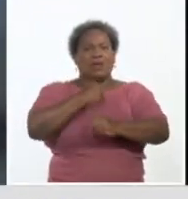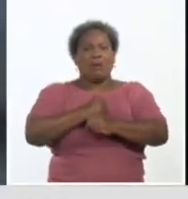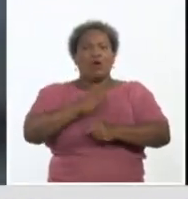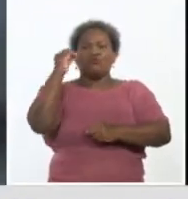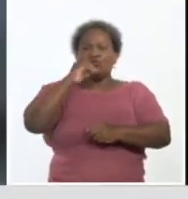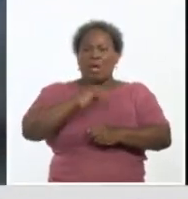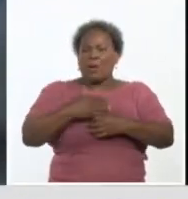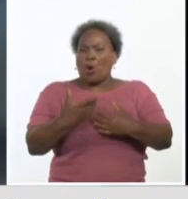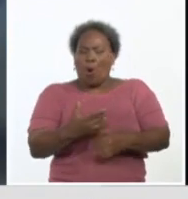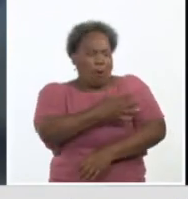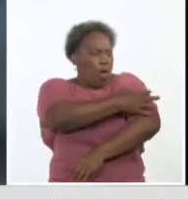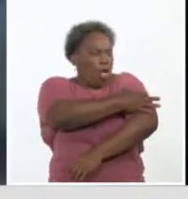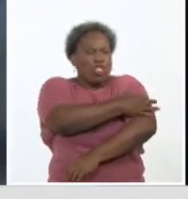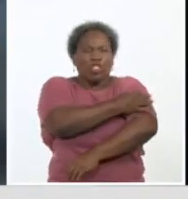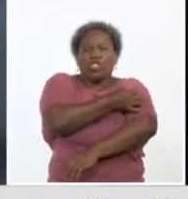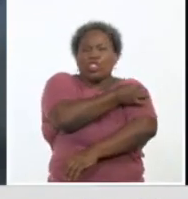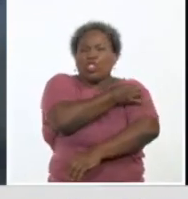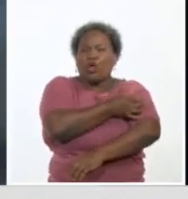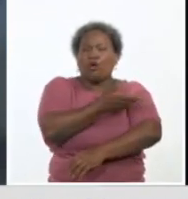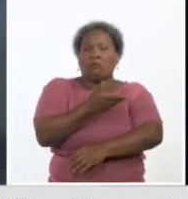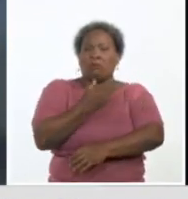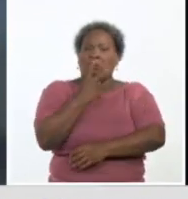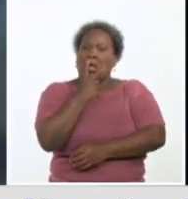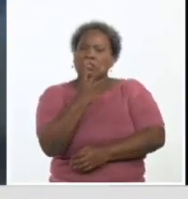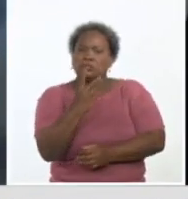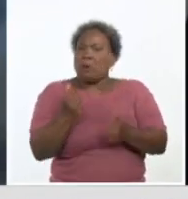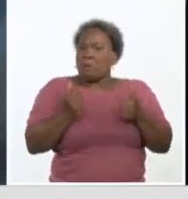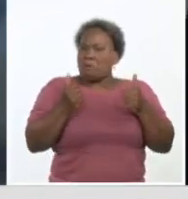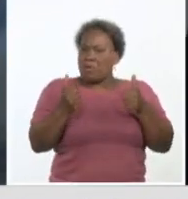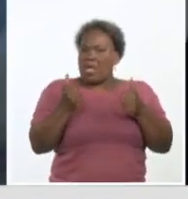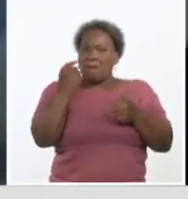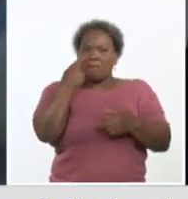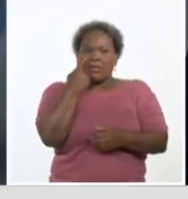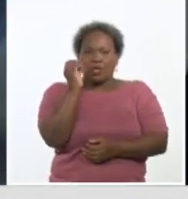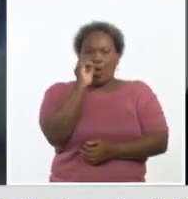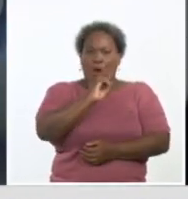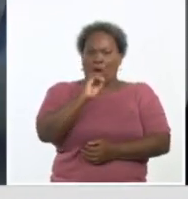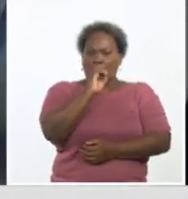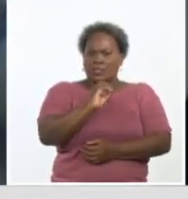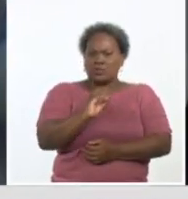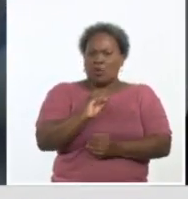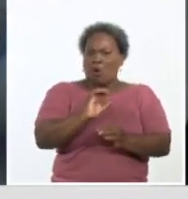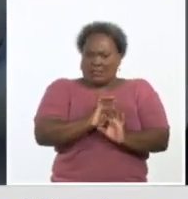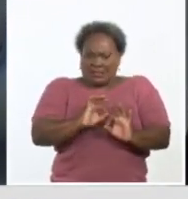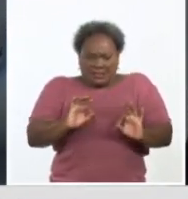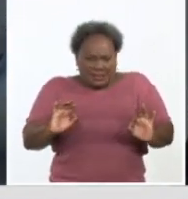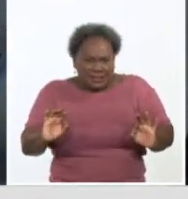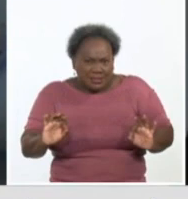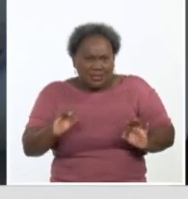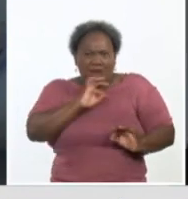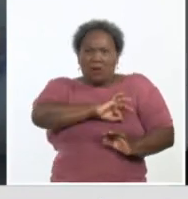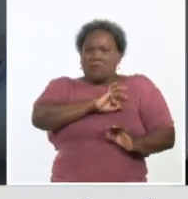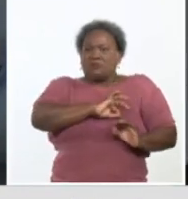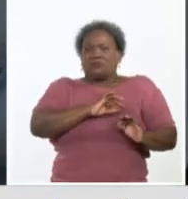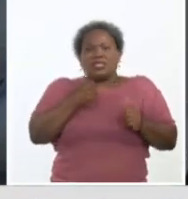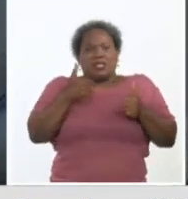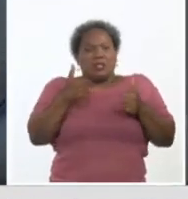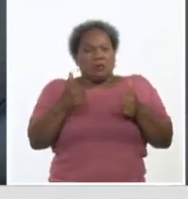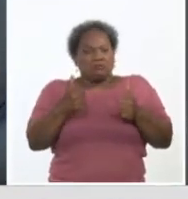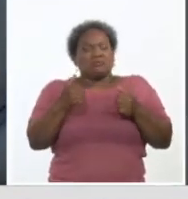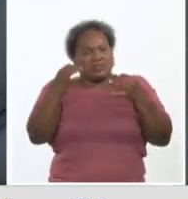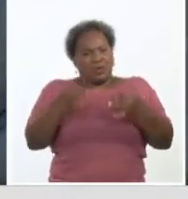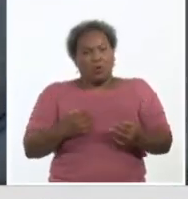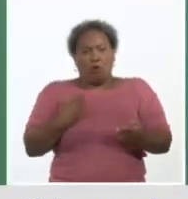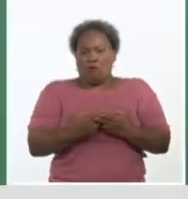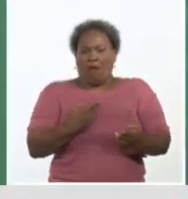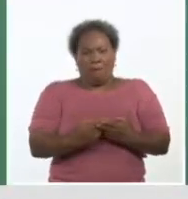nos han tratado bien, hemos visto la organización, la limpieza, nos hemos sentido bastante seguros. Todo el mundo